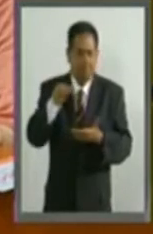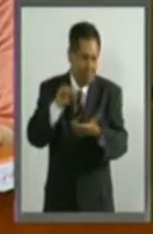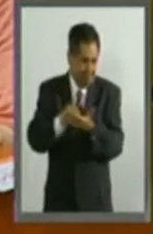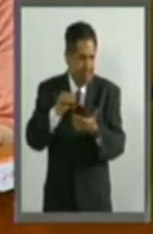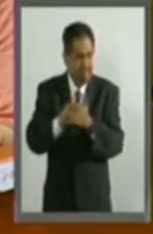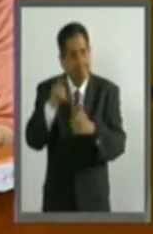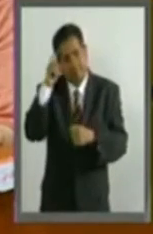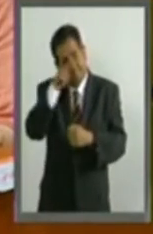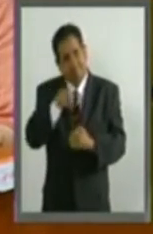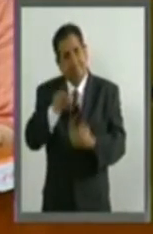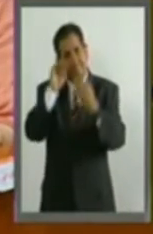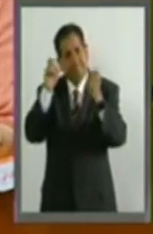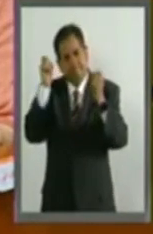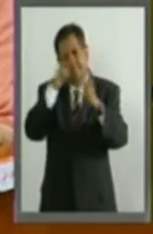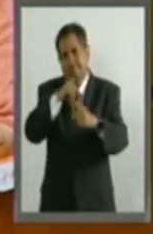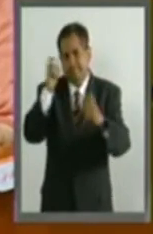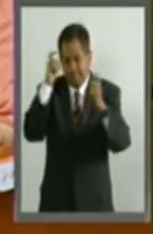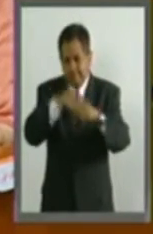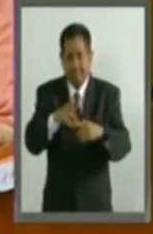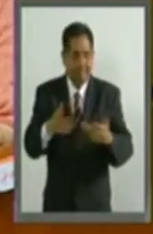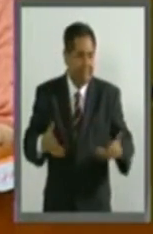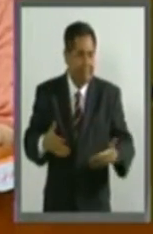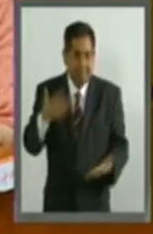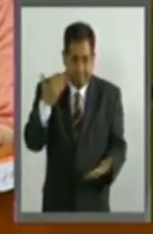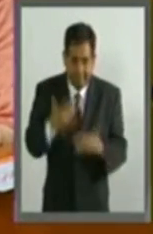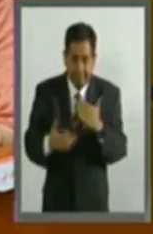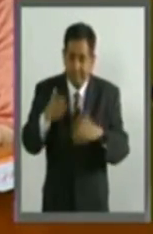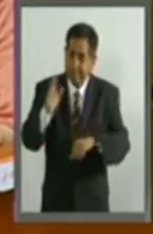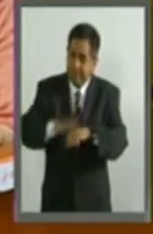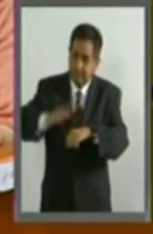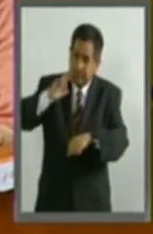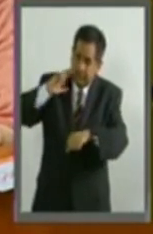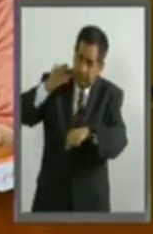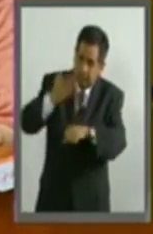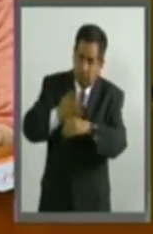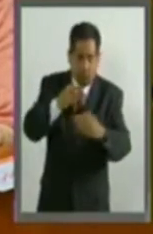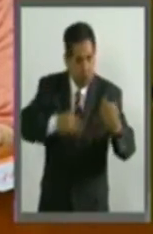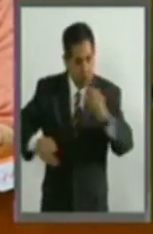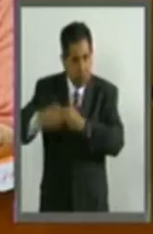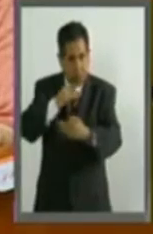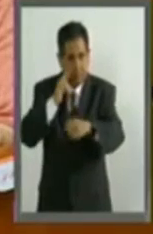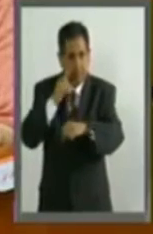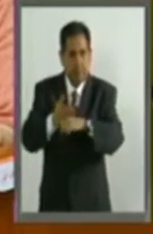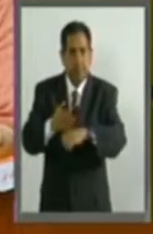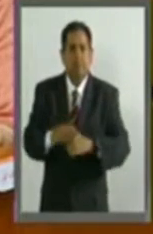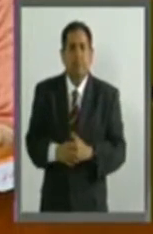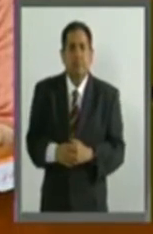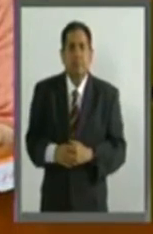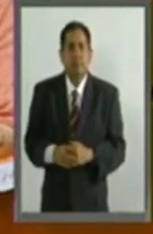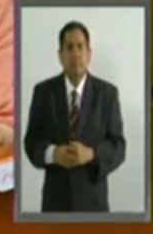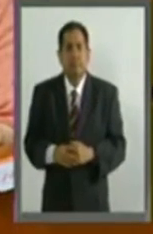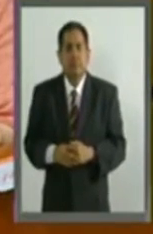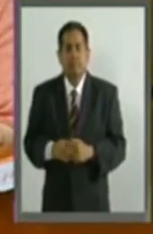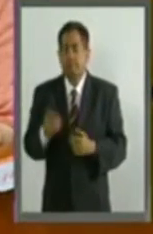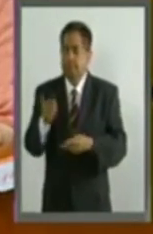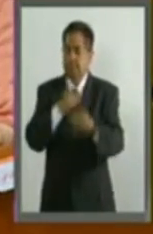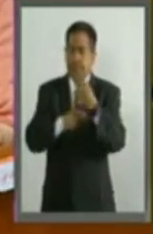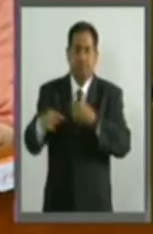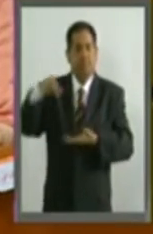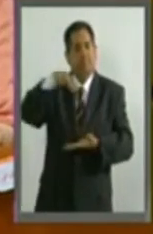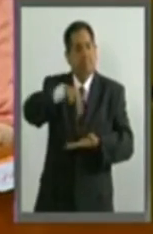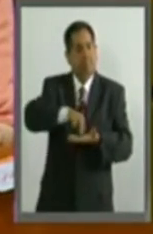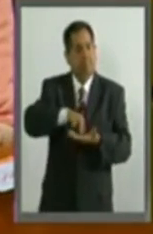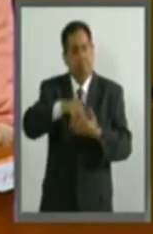retos que hoy más que nunca exigen de la responsabilidad de todos. Venir a esta tribuna